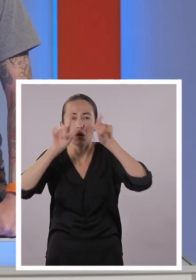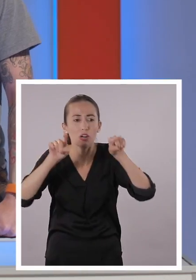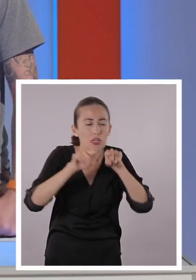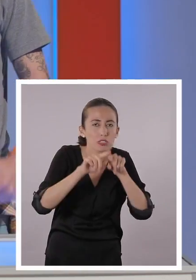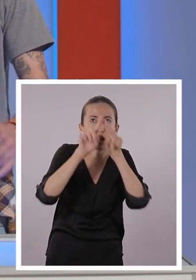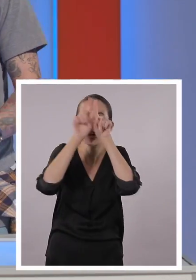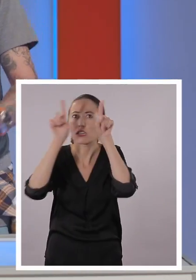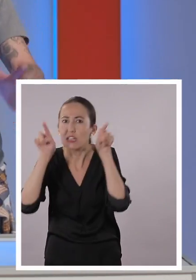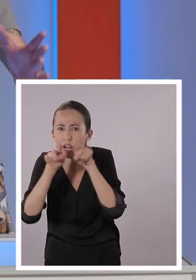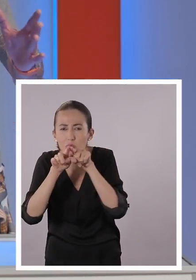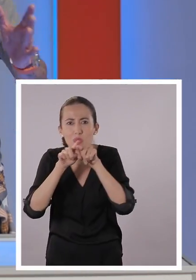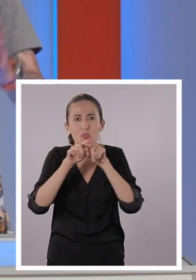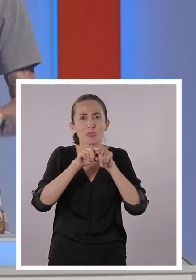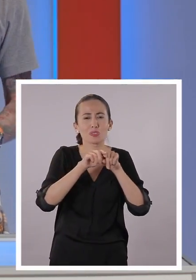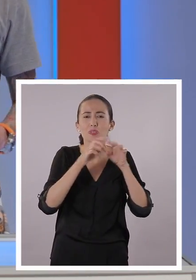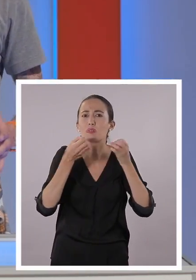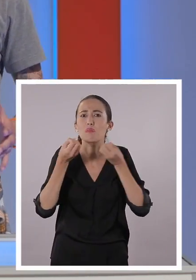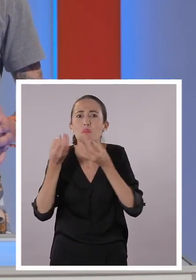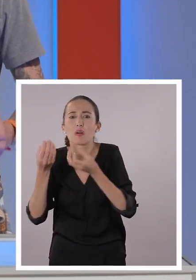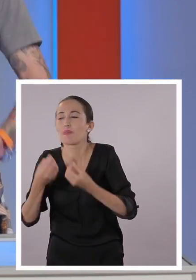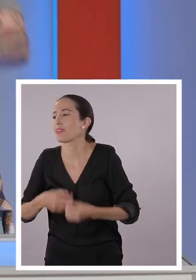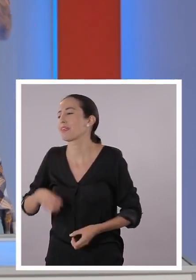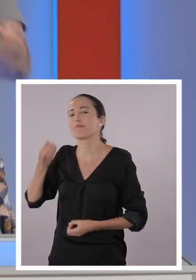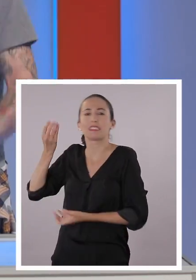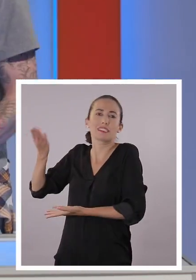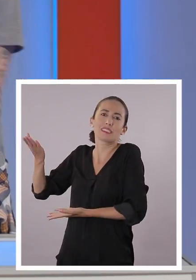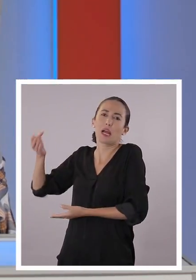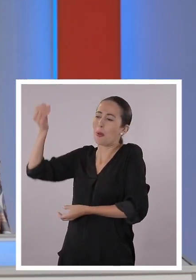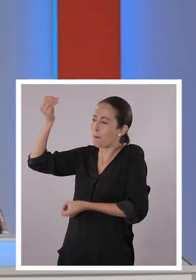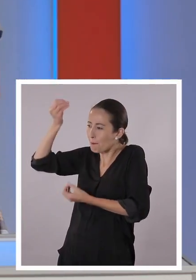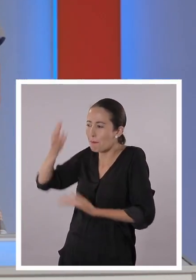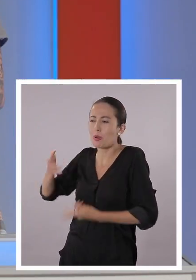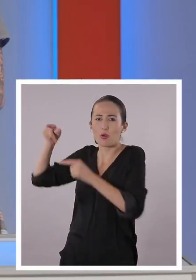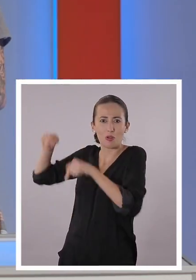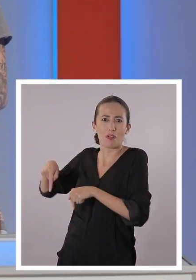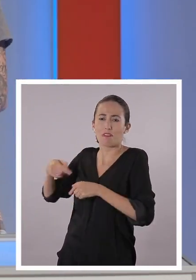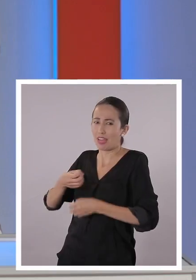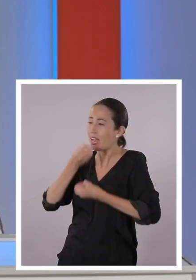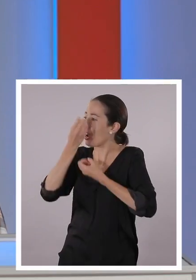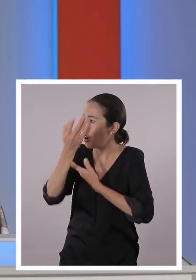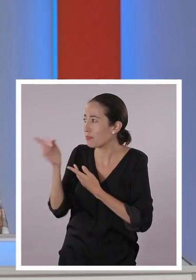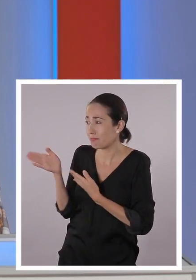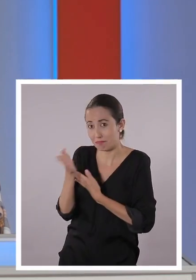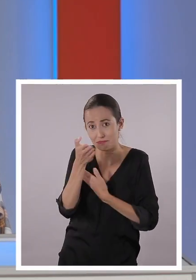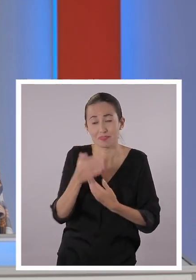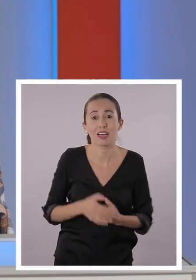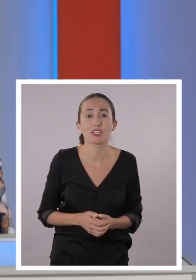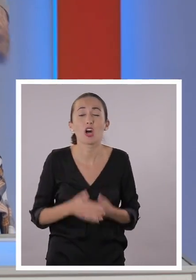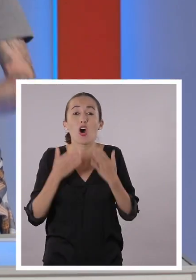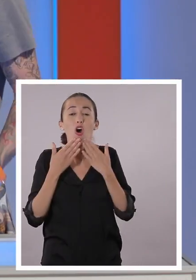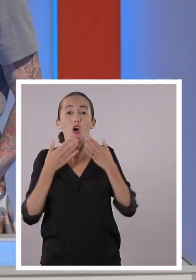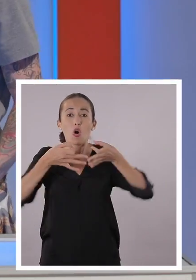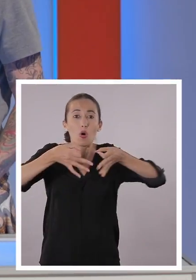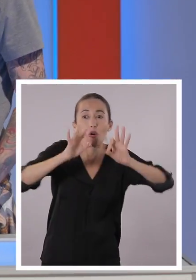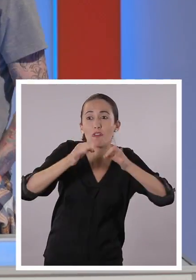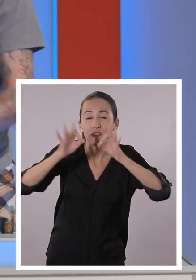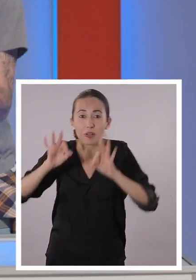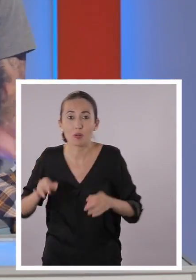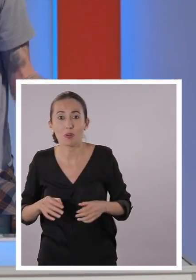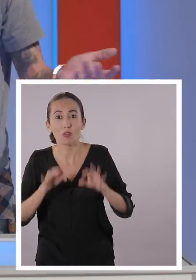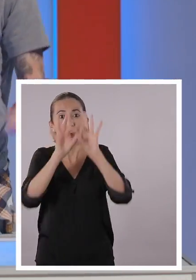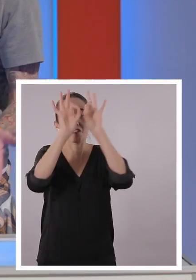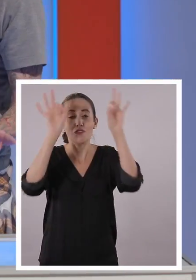geométricas, hay rectángulos, hay triángulos. Y dije, tenemos al experto. ¿Por qué no les comentamos a los chicos y chicas en casa